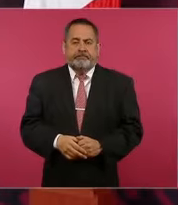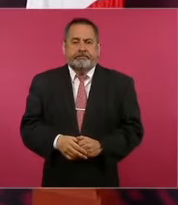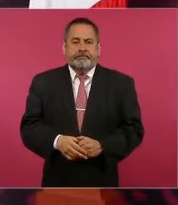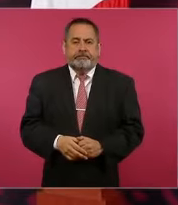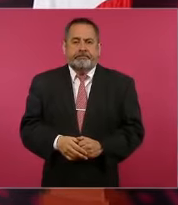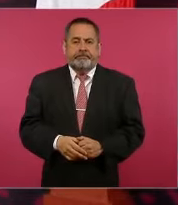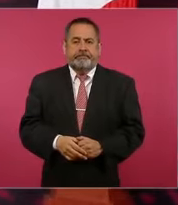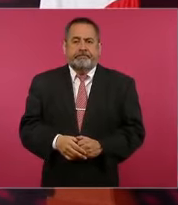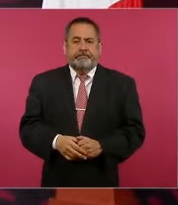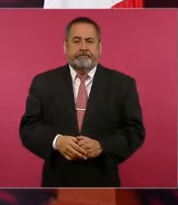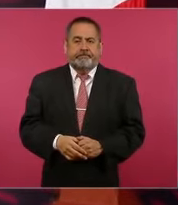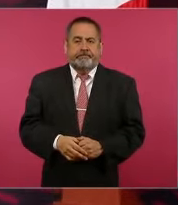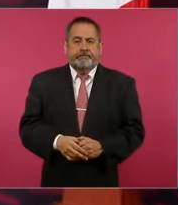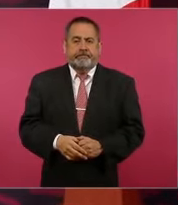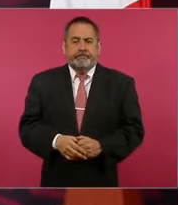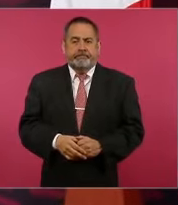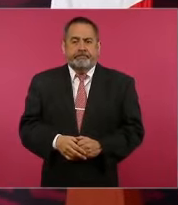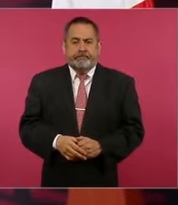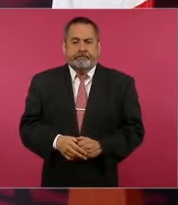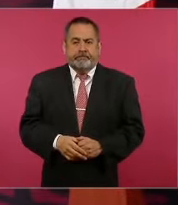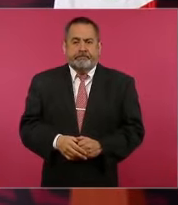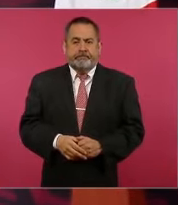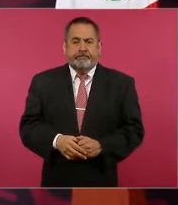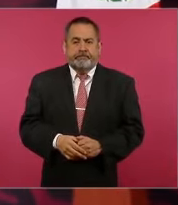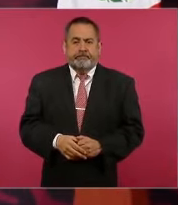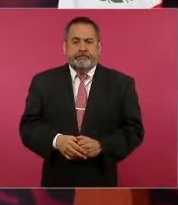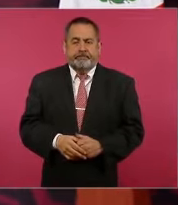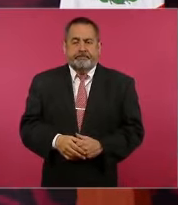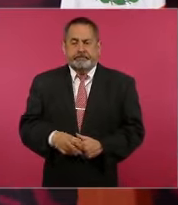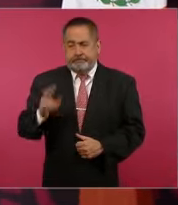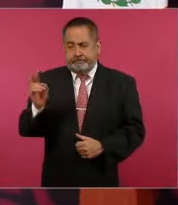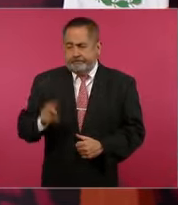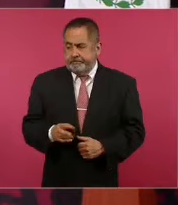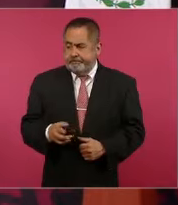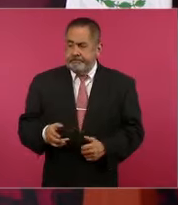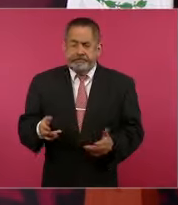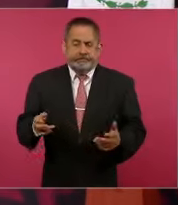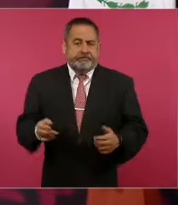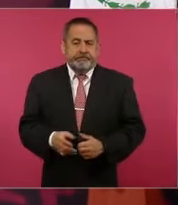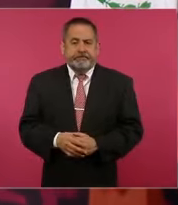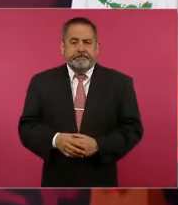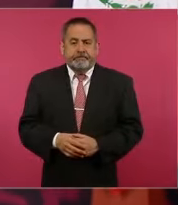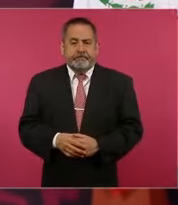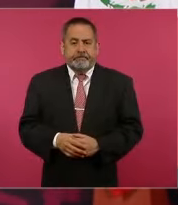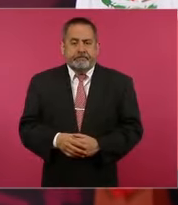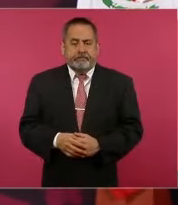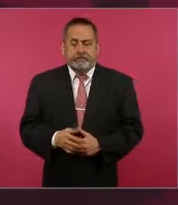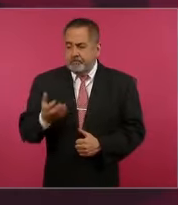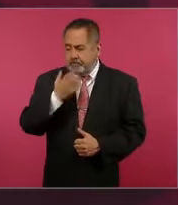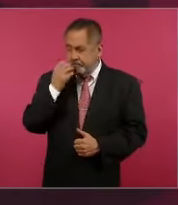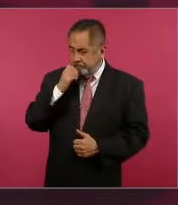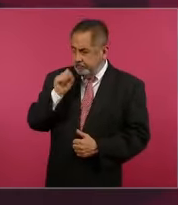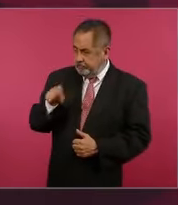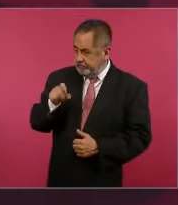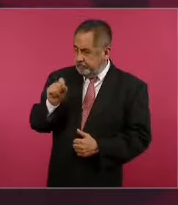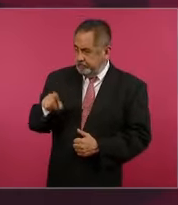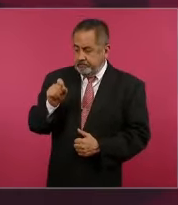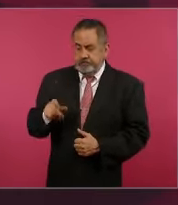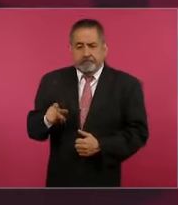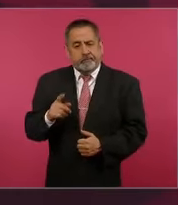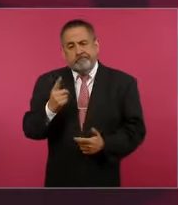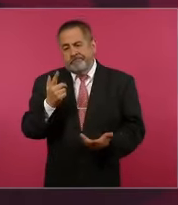un asunto cotidiano, nada más que los medios